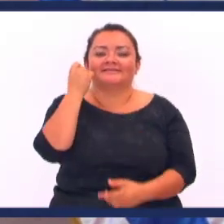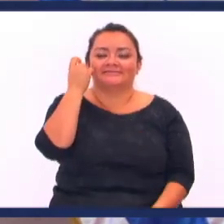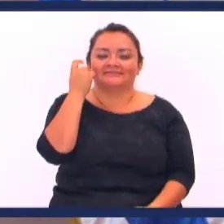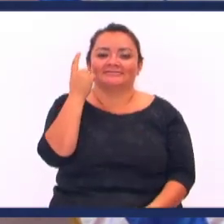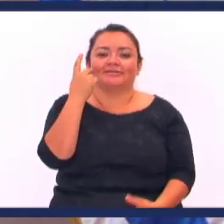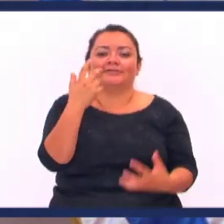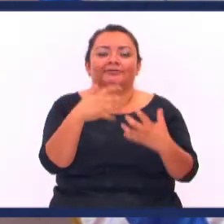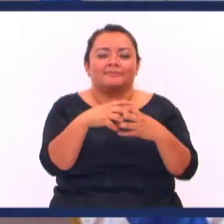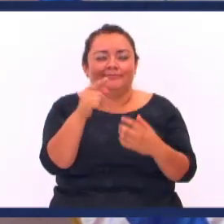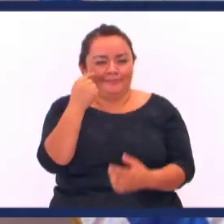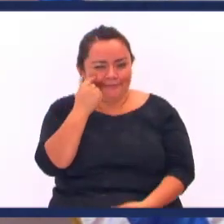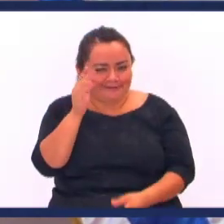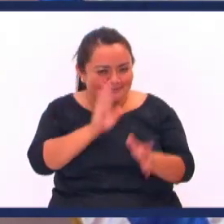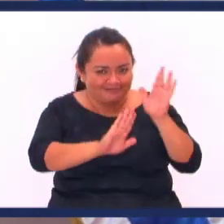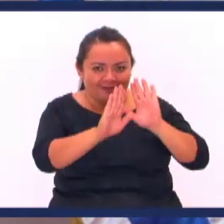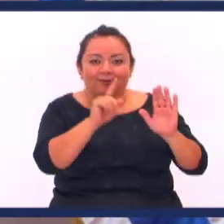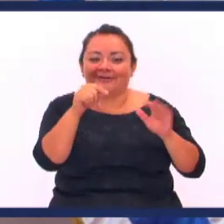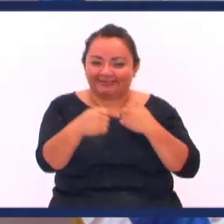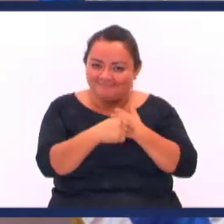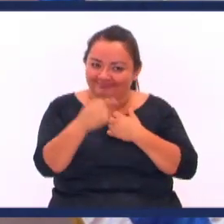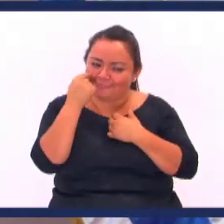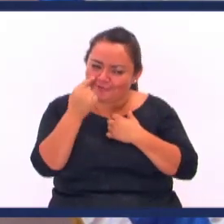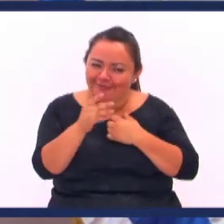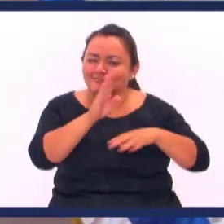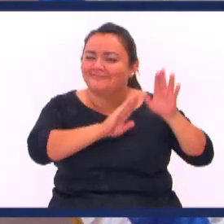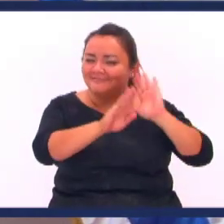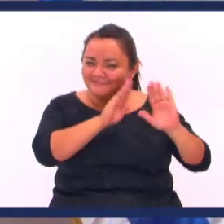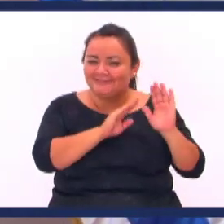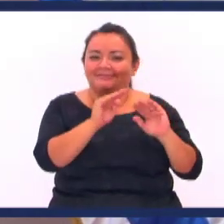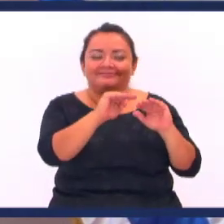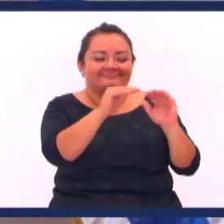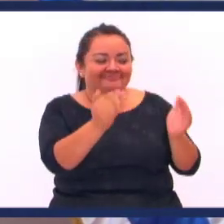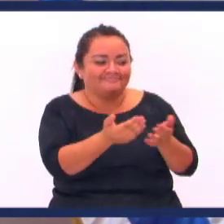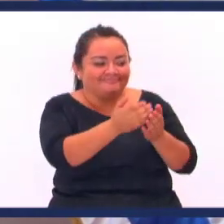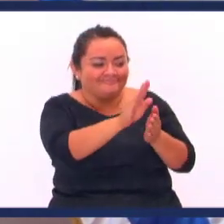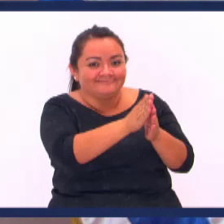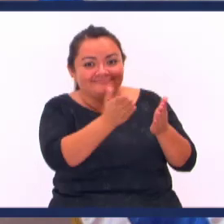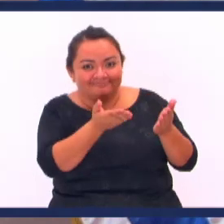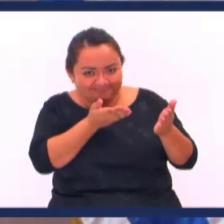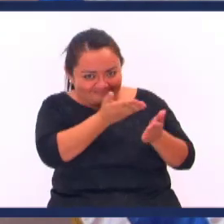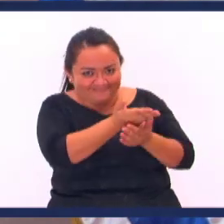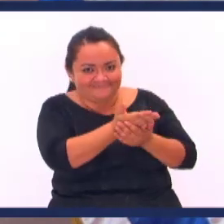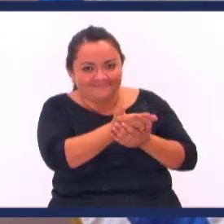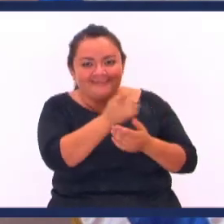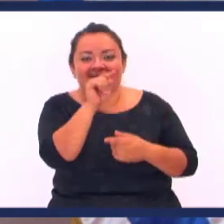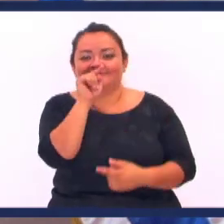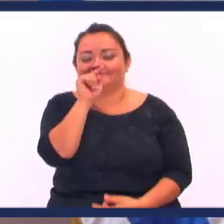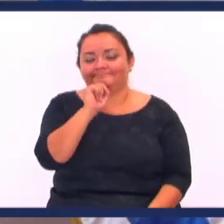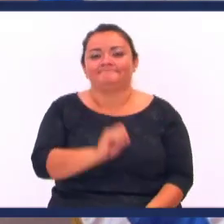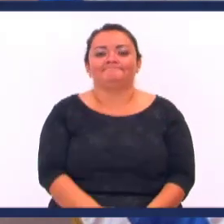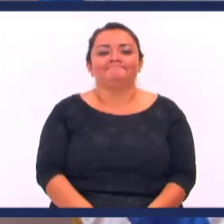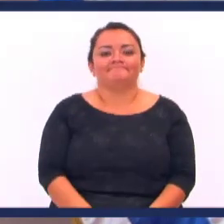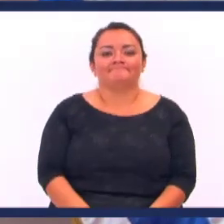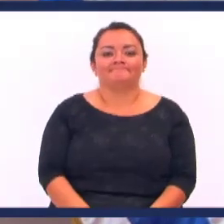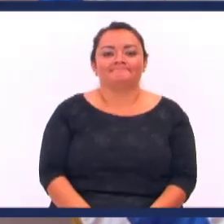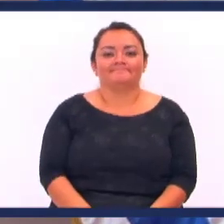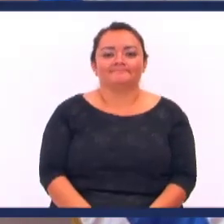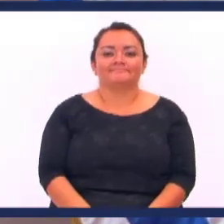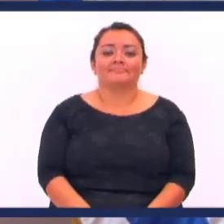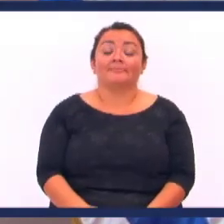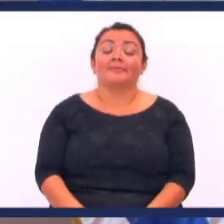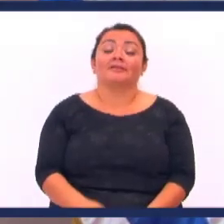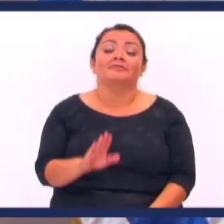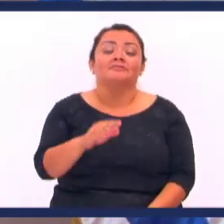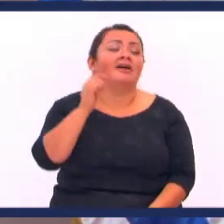los que desarrollaron Busca usted la historia Hoy que tiene tiempo Busca la historia En microondas Y usted se da cuenta Cómo se desarrolló Pero cuando decía La abuelita